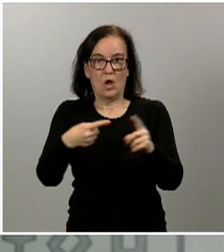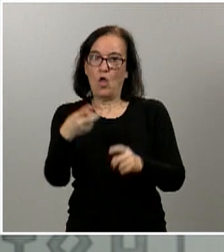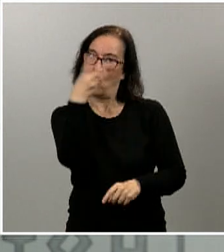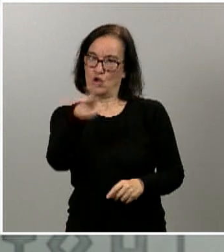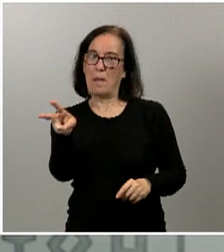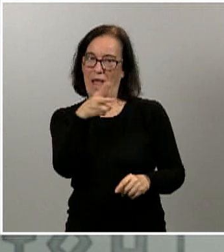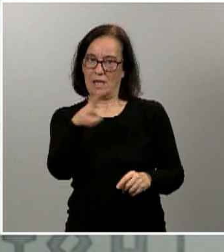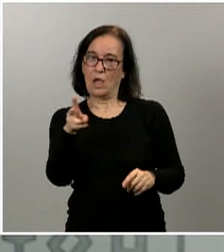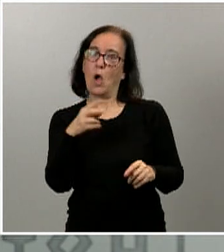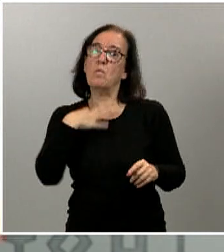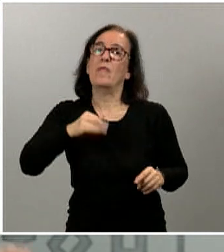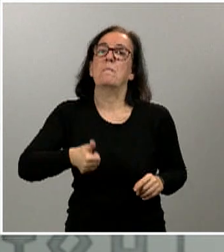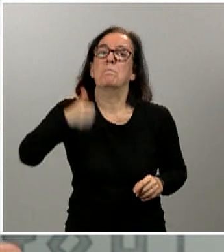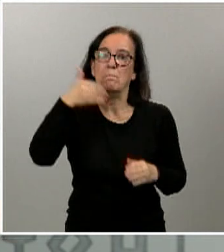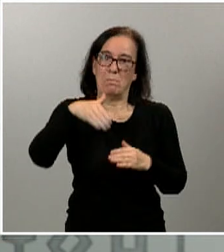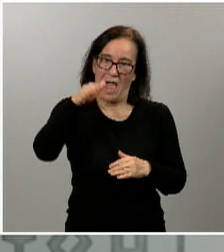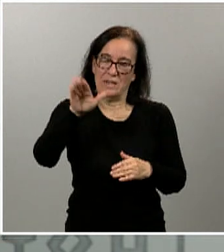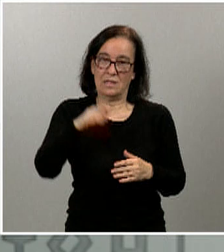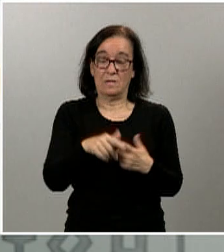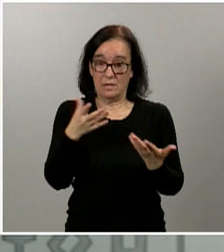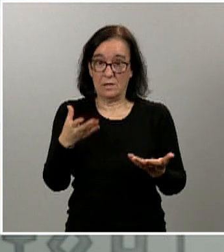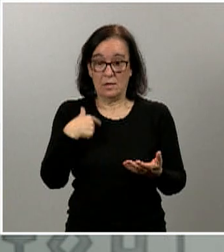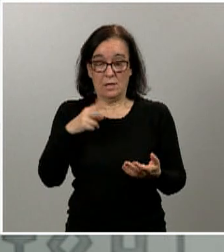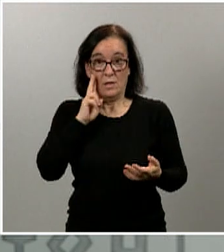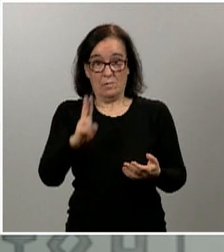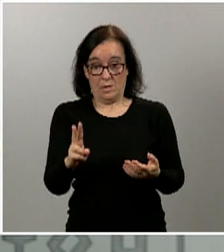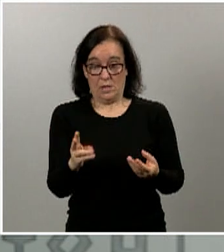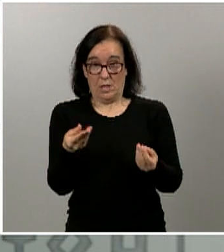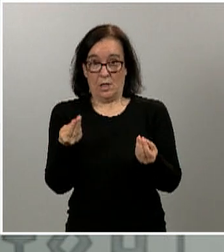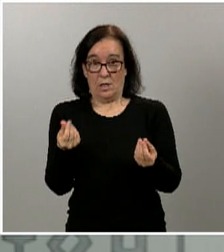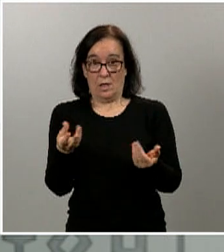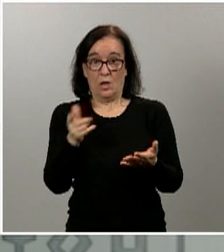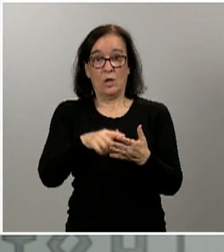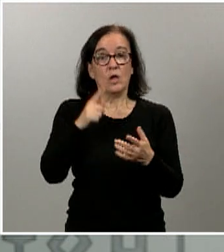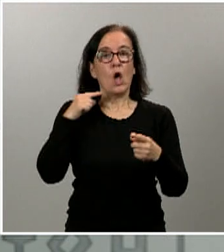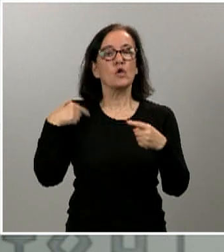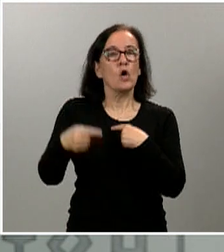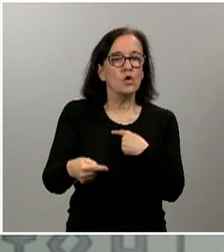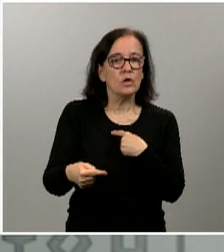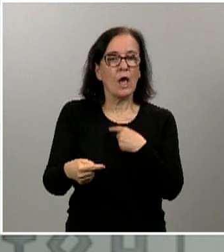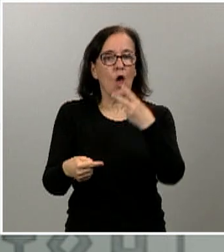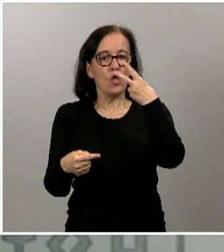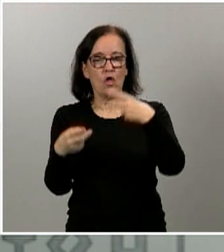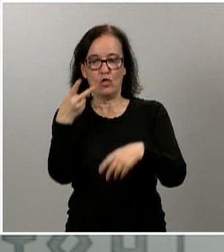más. Entonces, lo que estamos viendo ahora son las consecuencias de las dos primeras semanas